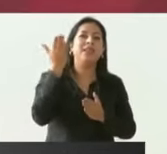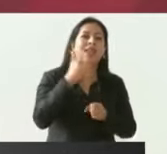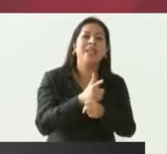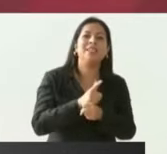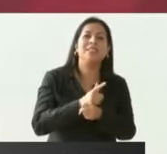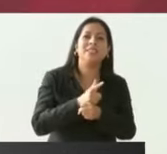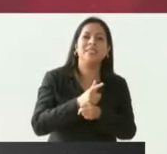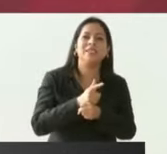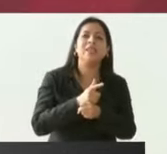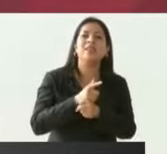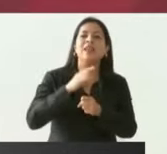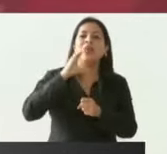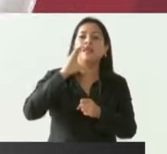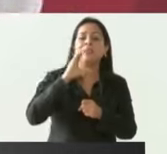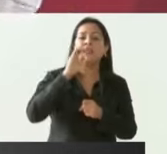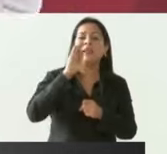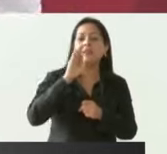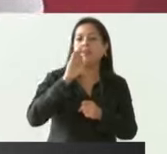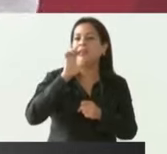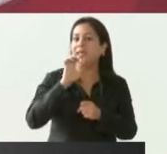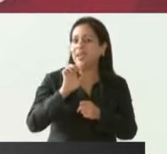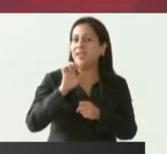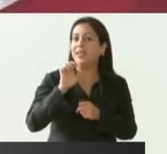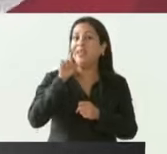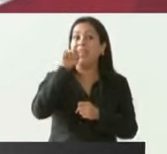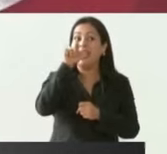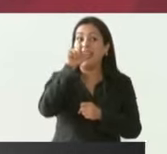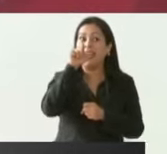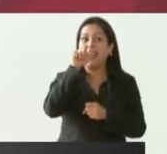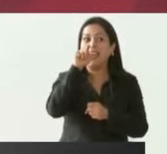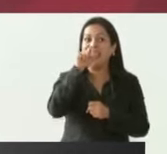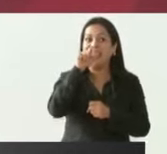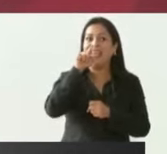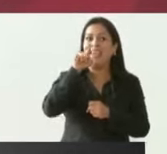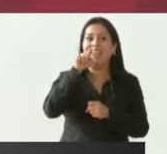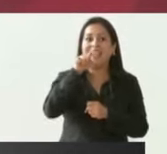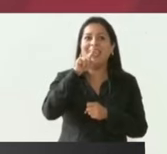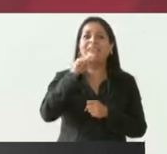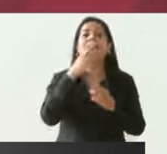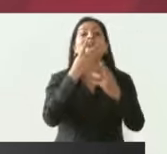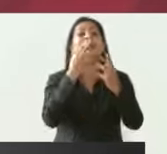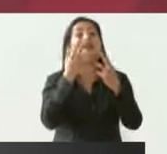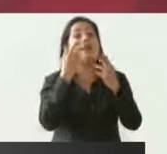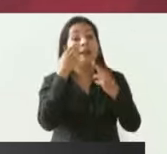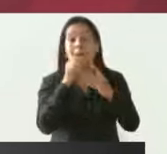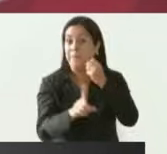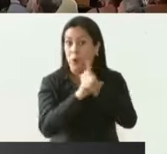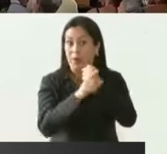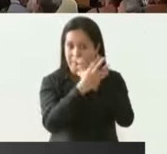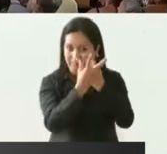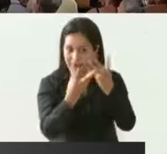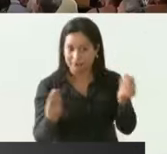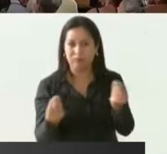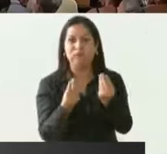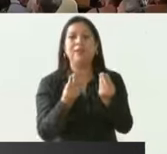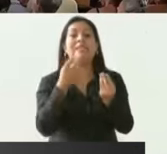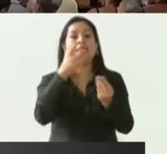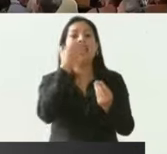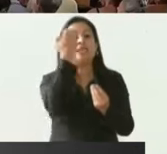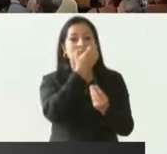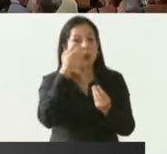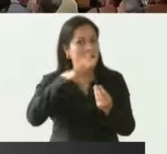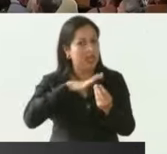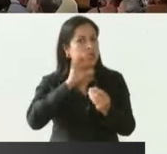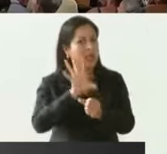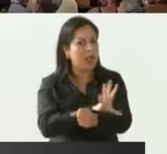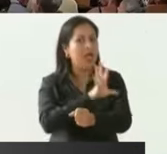Bartlett de la Comisión Federal de Electricidad que les resuelva el problema y que la escuela tenga